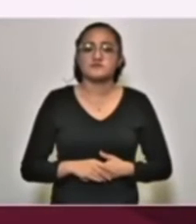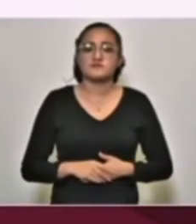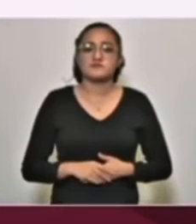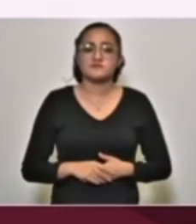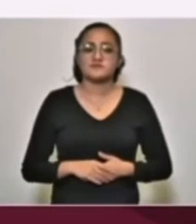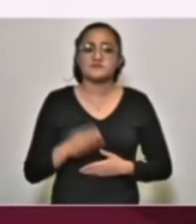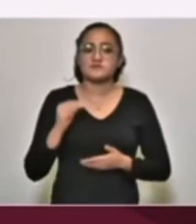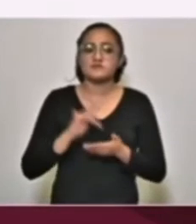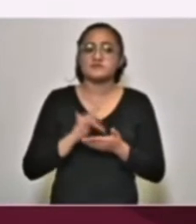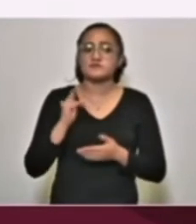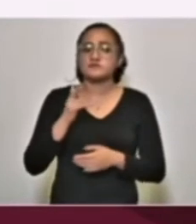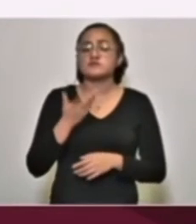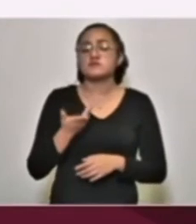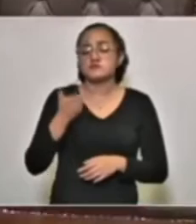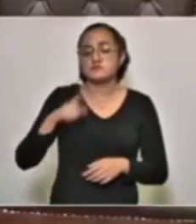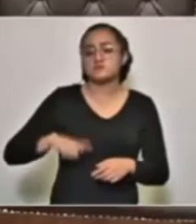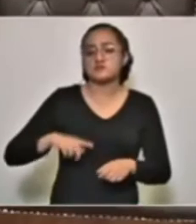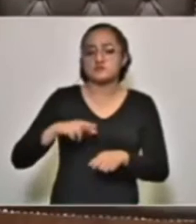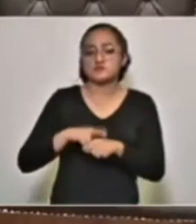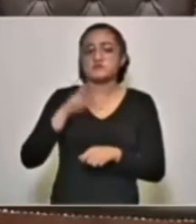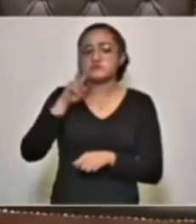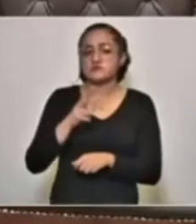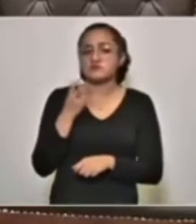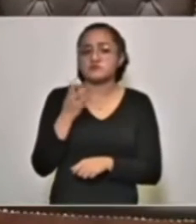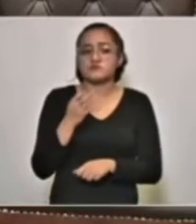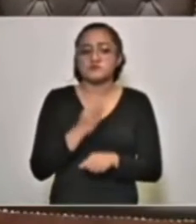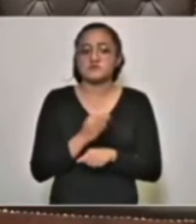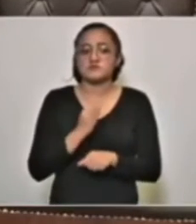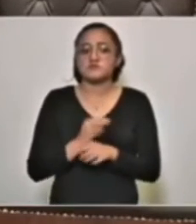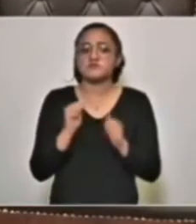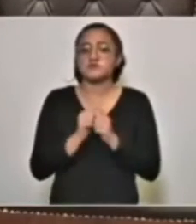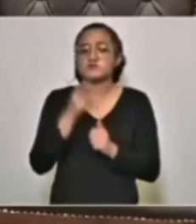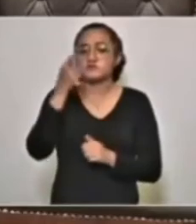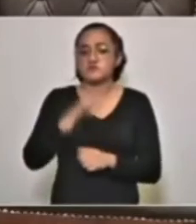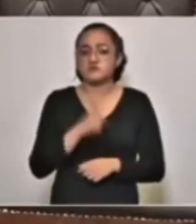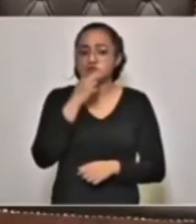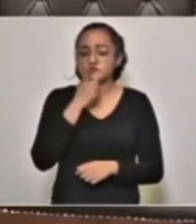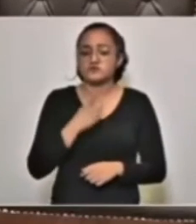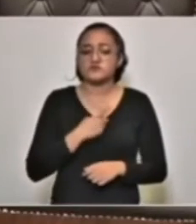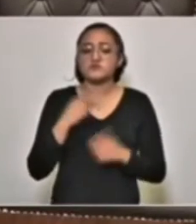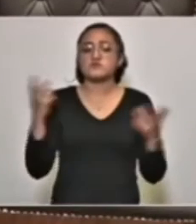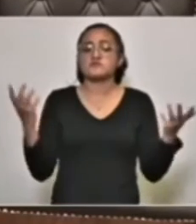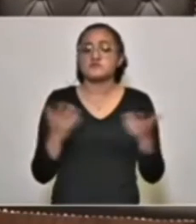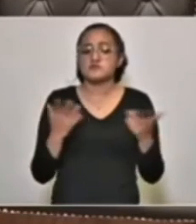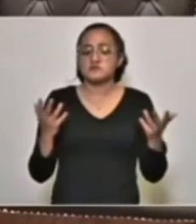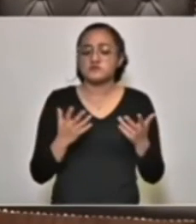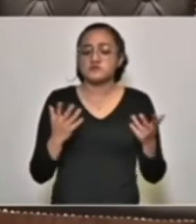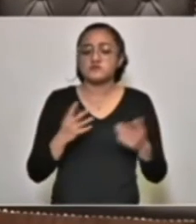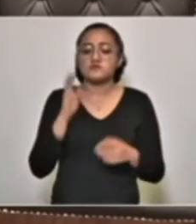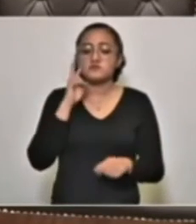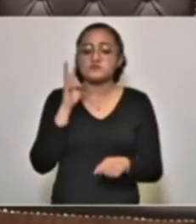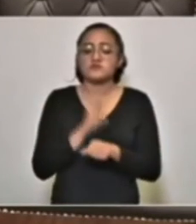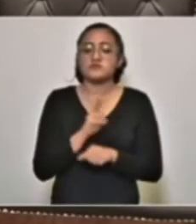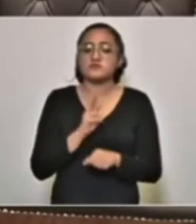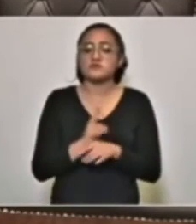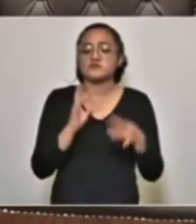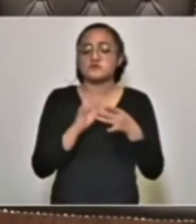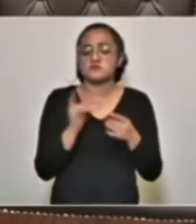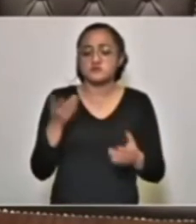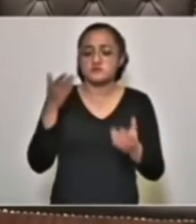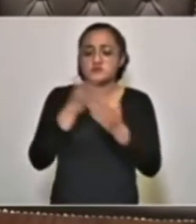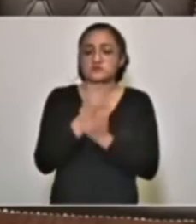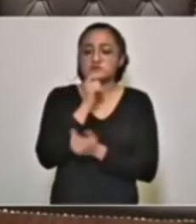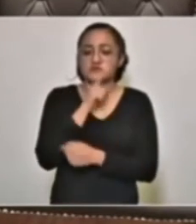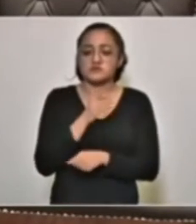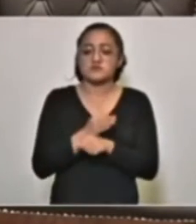Muchas gracias, señor gobernador. Efectivamente, conforme su instrucción, se realizó la visita detallada al sitio,